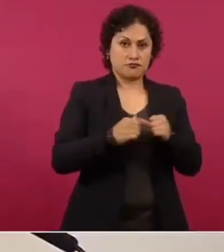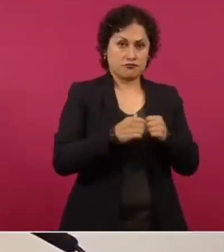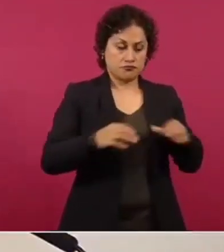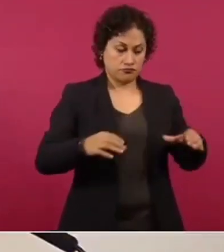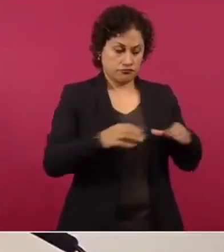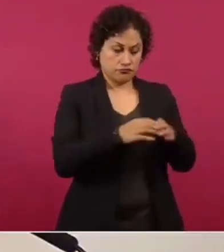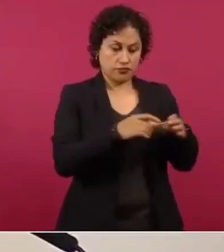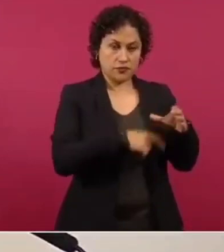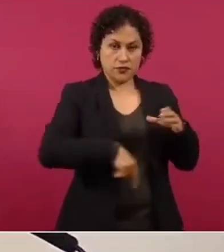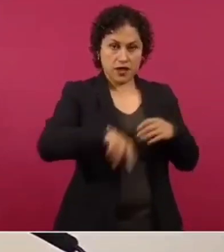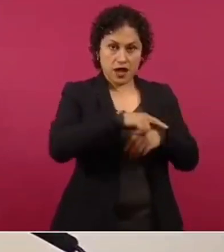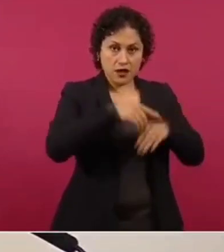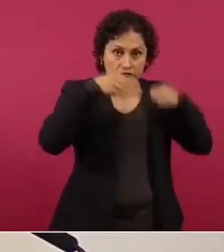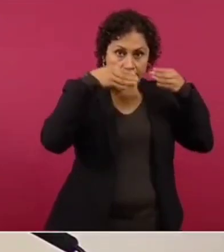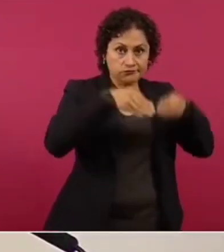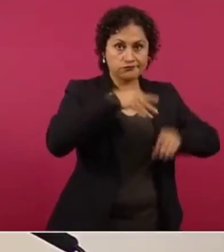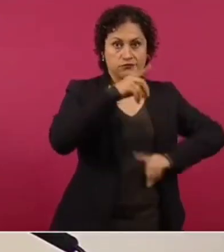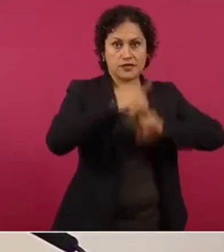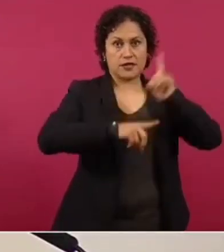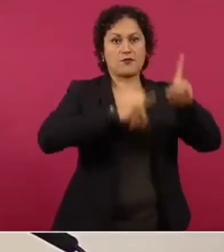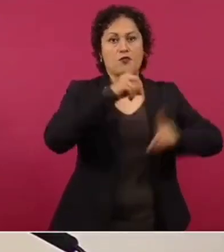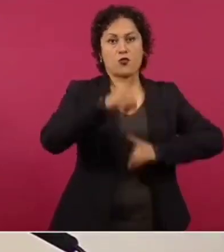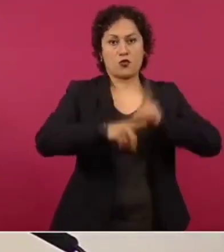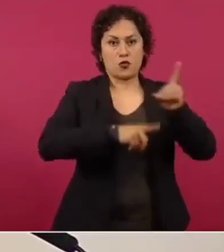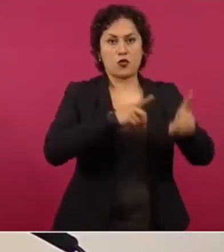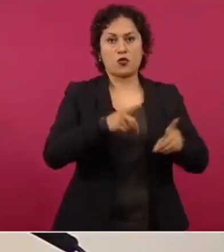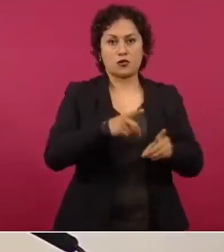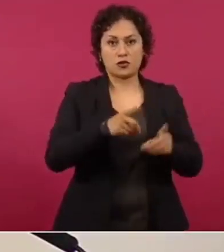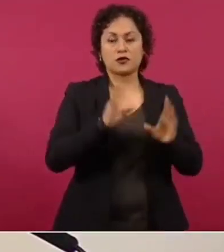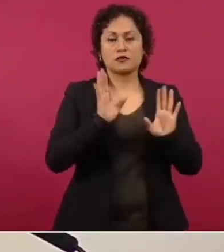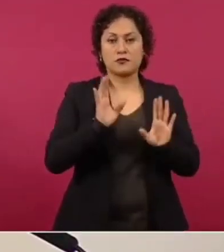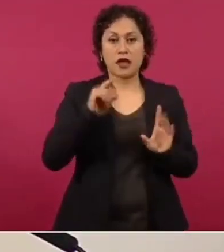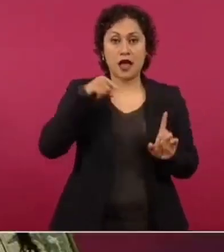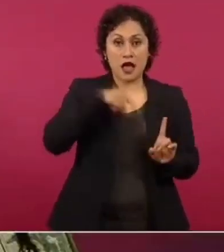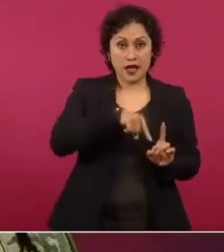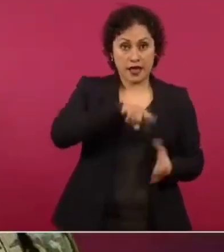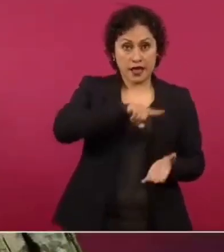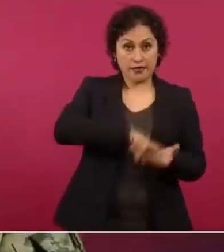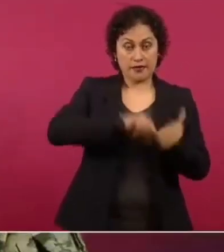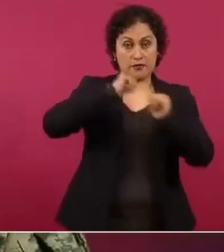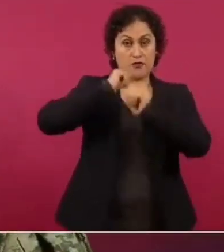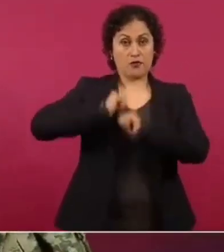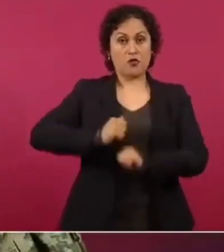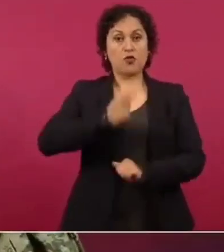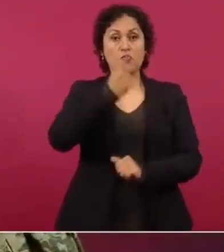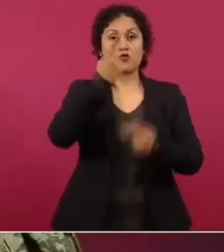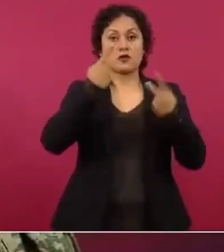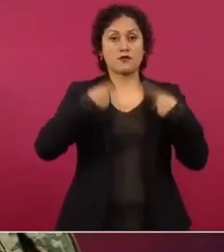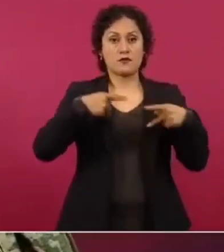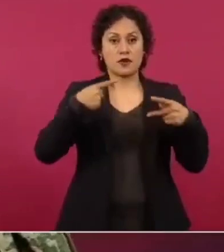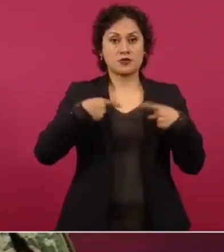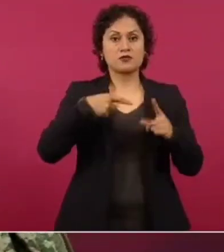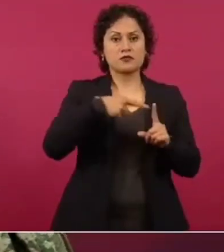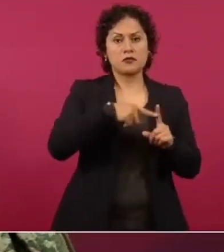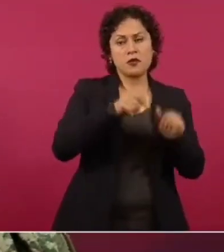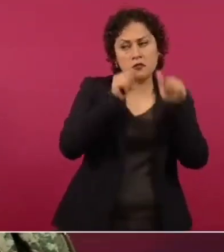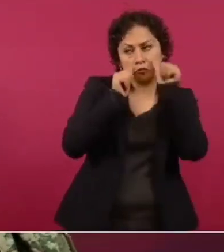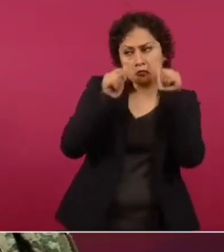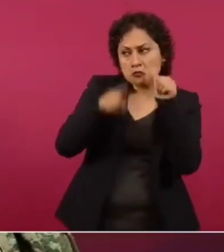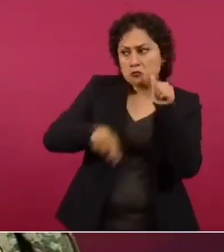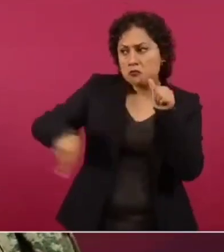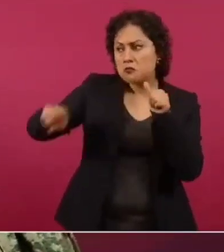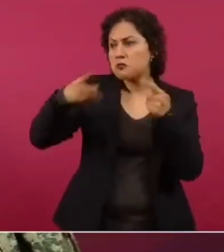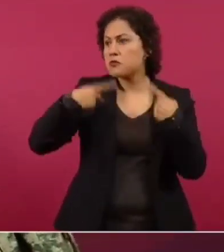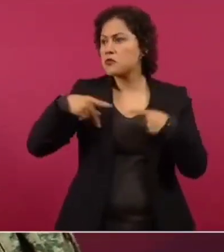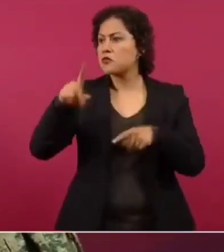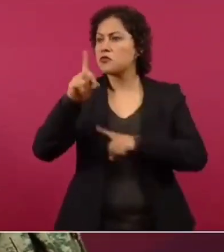área está una persona que se dedica exclusivamente a atender a los deportistas de